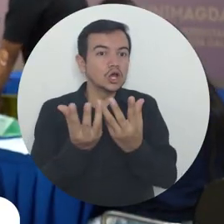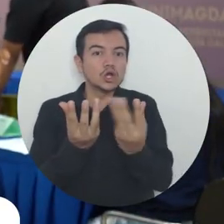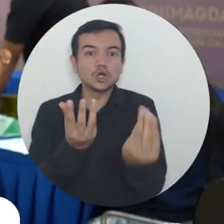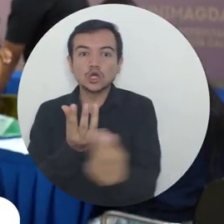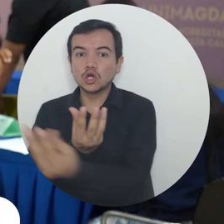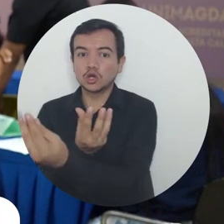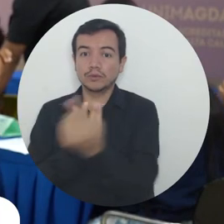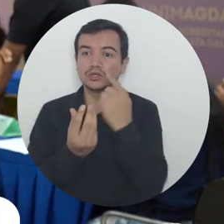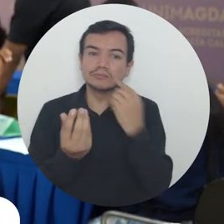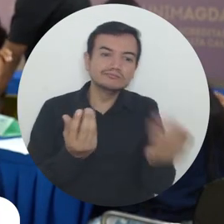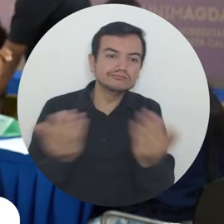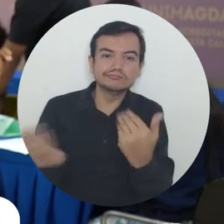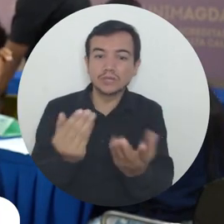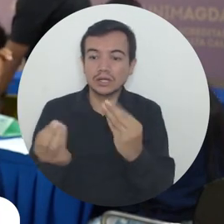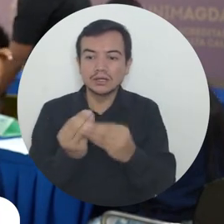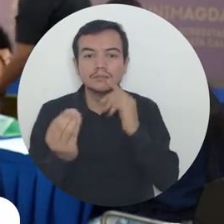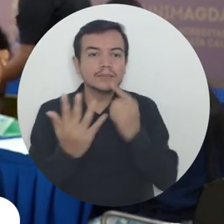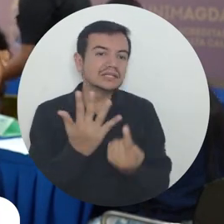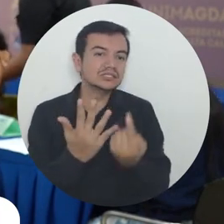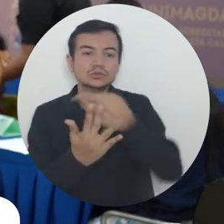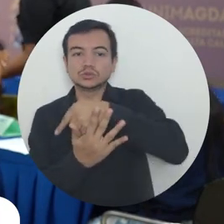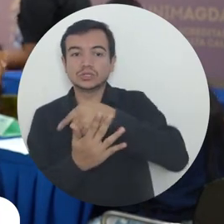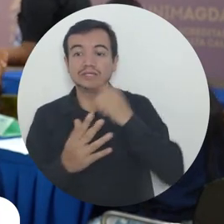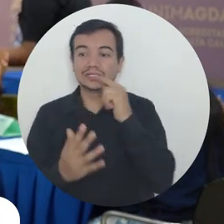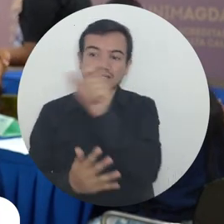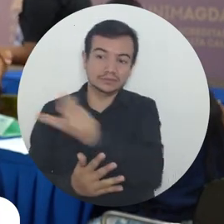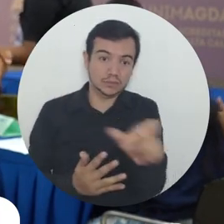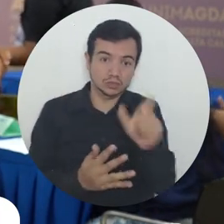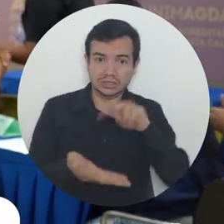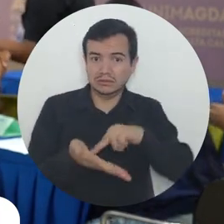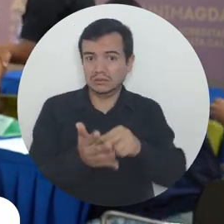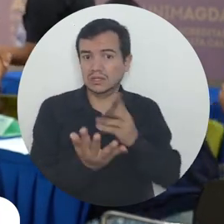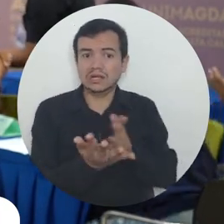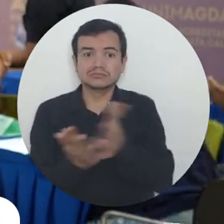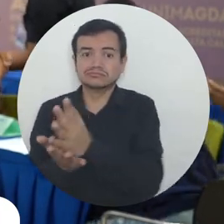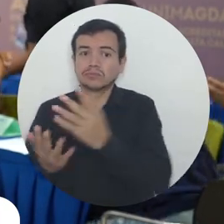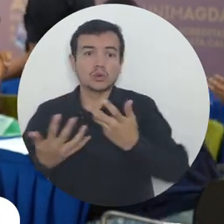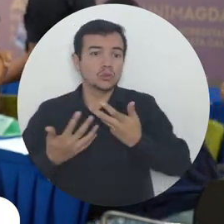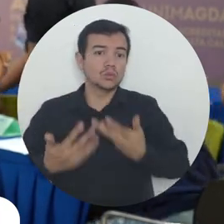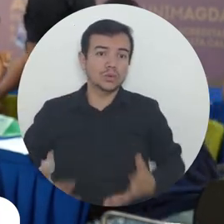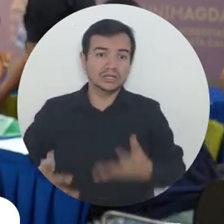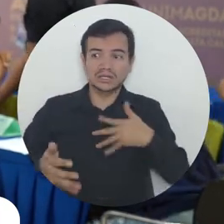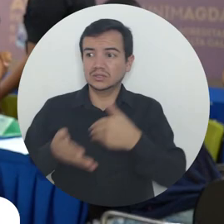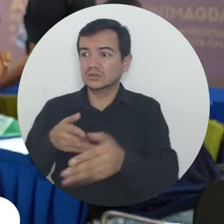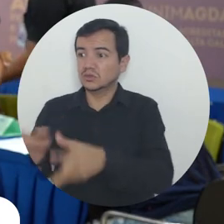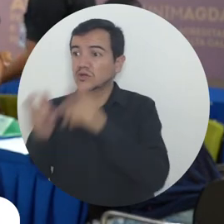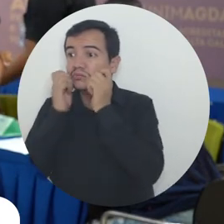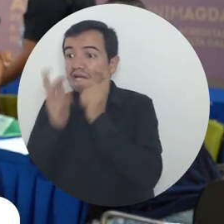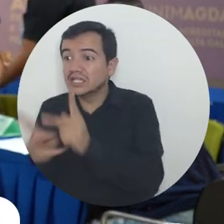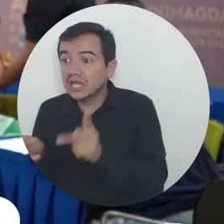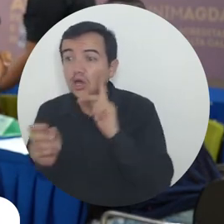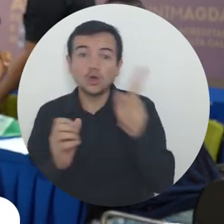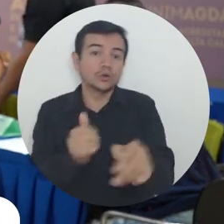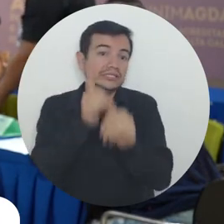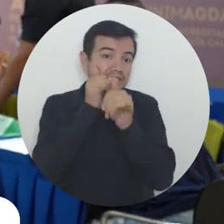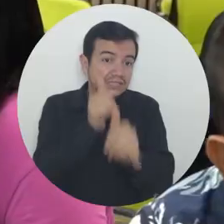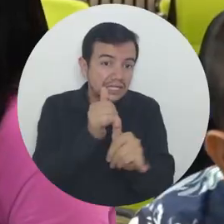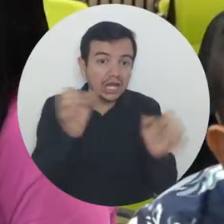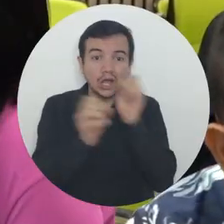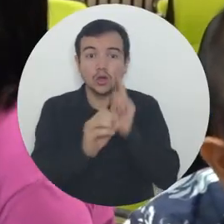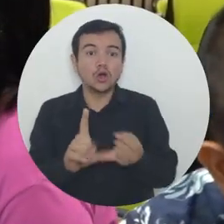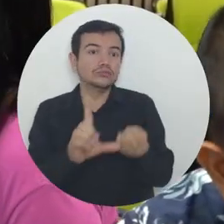Innovación y Emprendimiento buscamos permanentemente que diferentes grupos poblacionales se vean representados en el Centro de Innovación y Emprendimiento y la